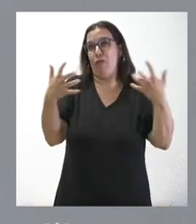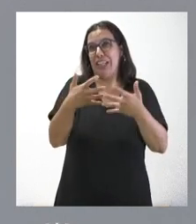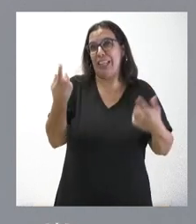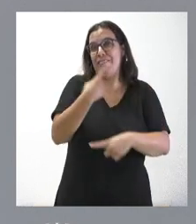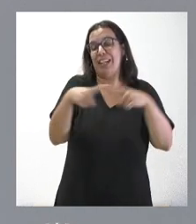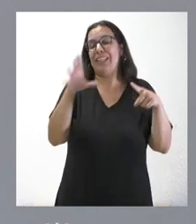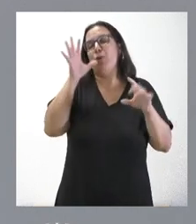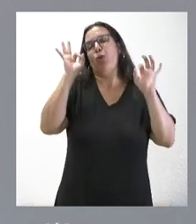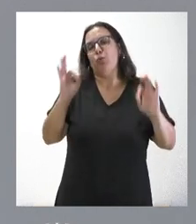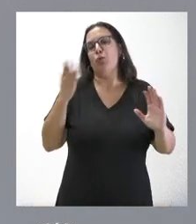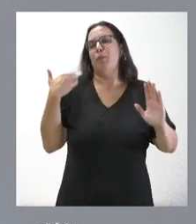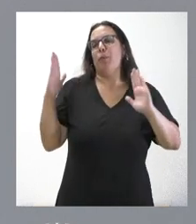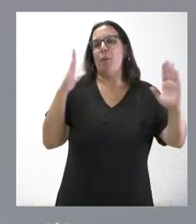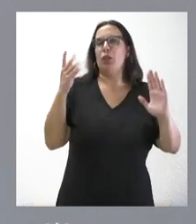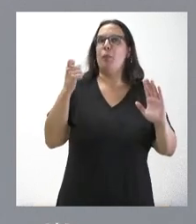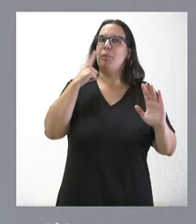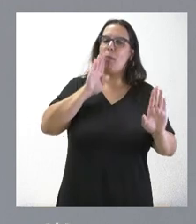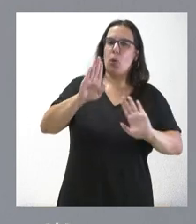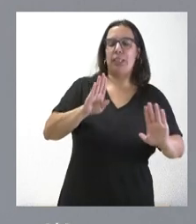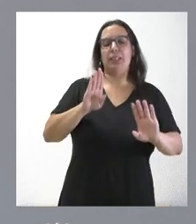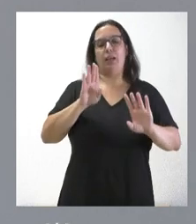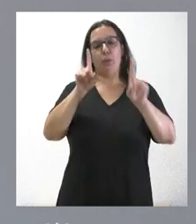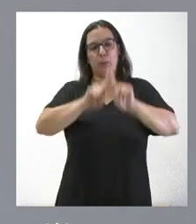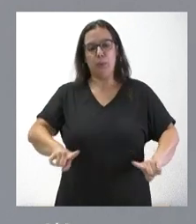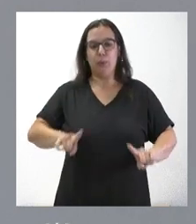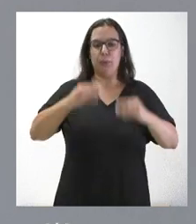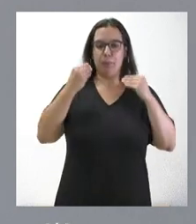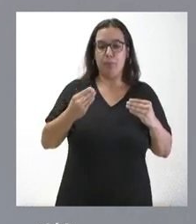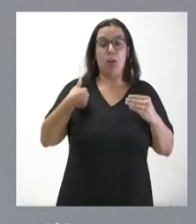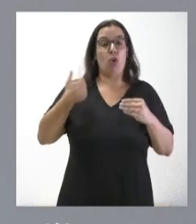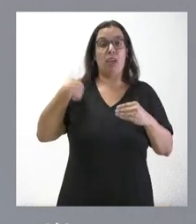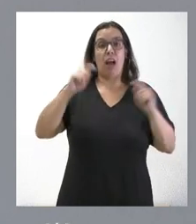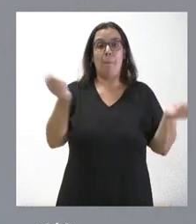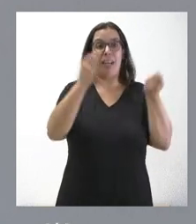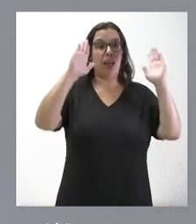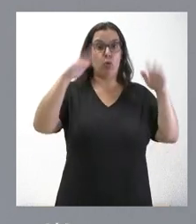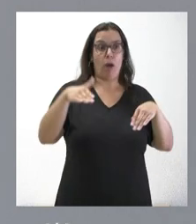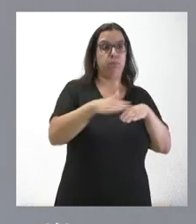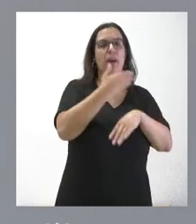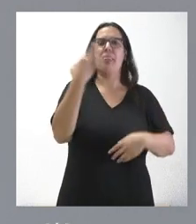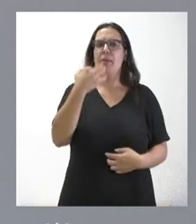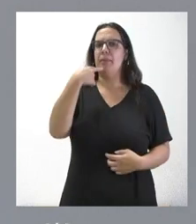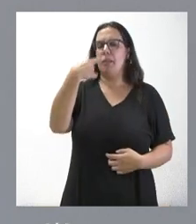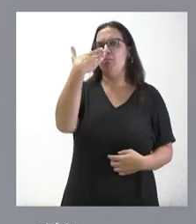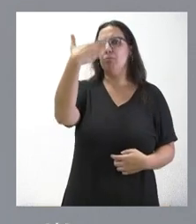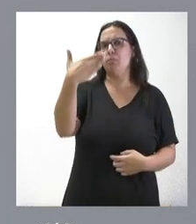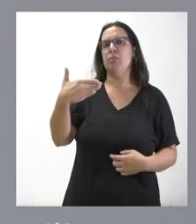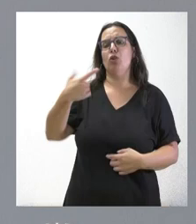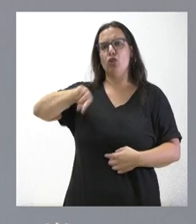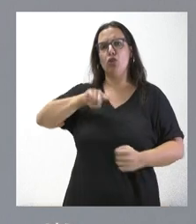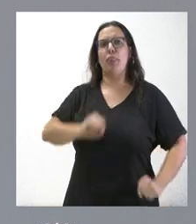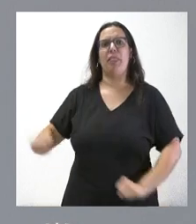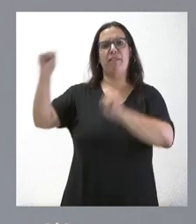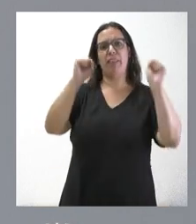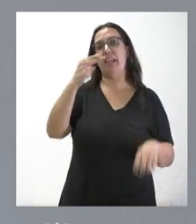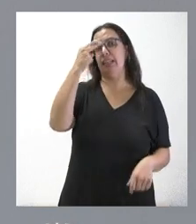estábamos en un momento en que había que ser muy prudente con el uso de las palabras, pero hoy, que ha acabado la campaña electoral, tiene que saber muy claro el Gobierno que nosotros vamos a defender el de Castilla y León.